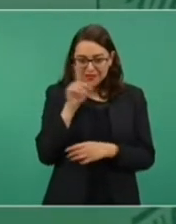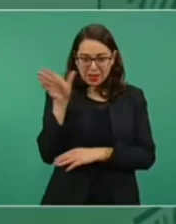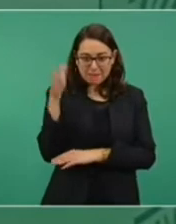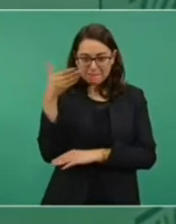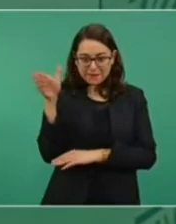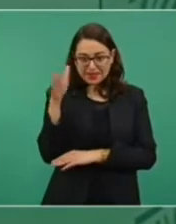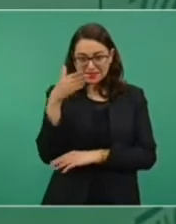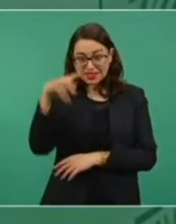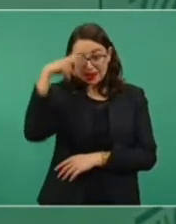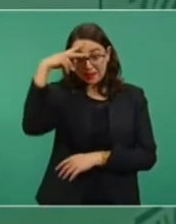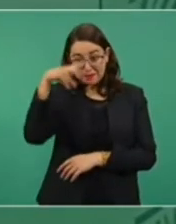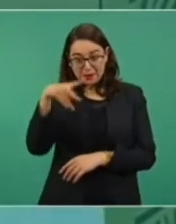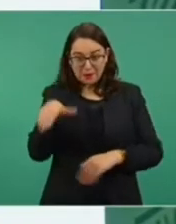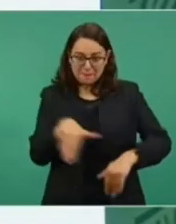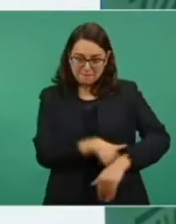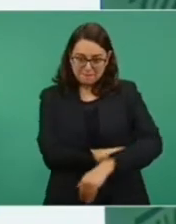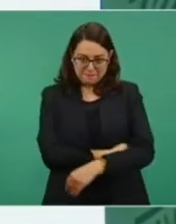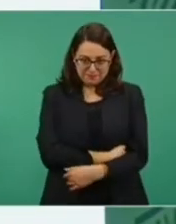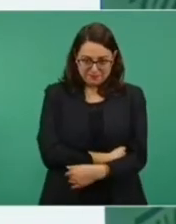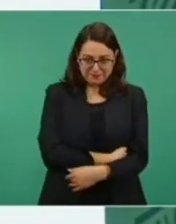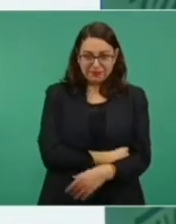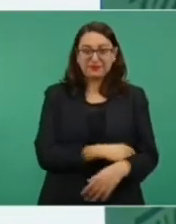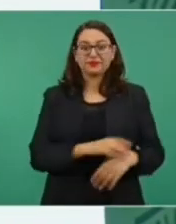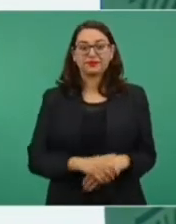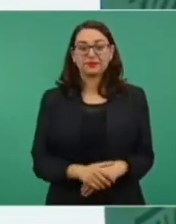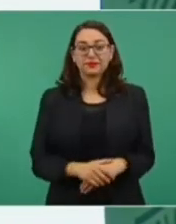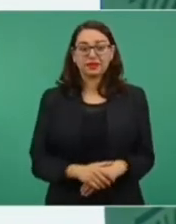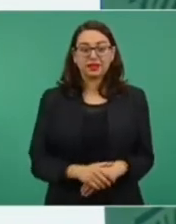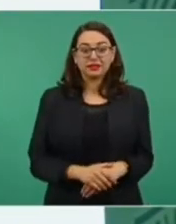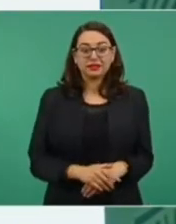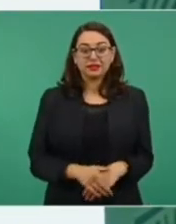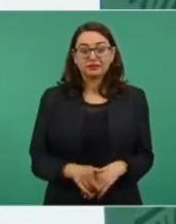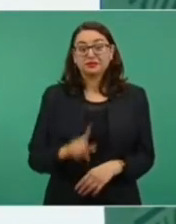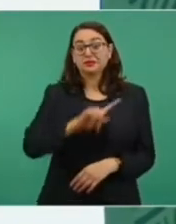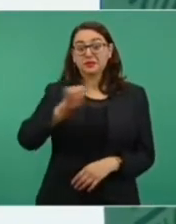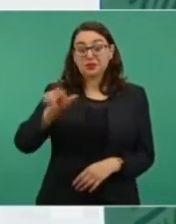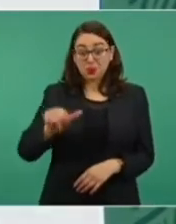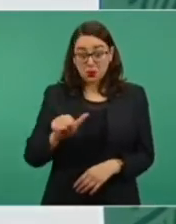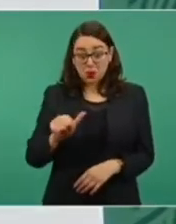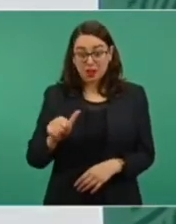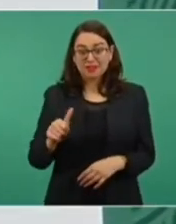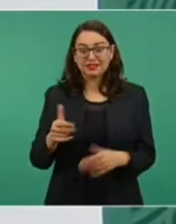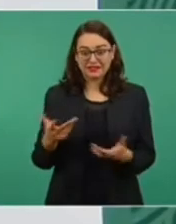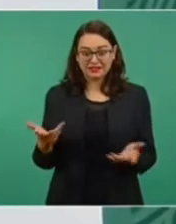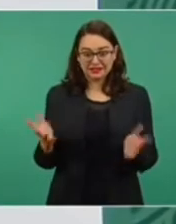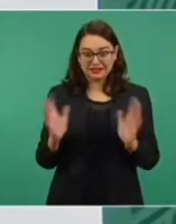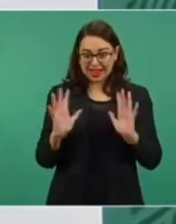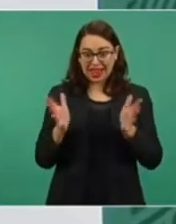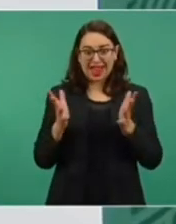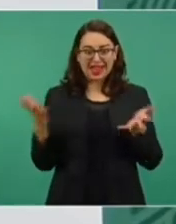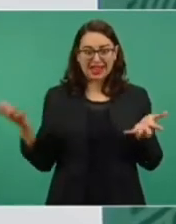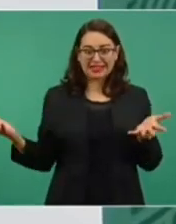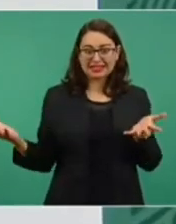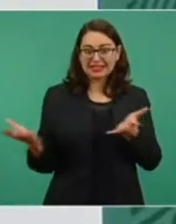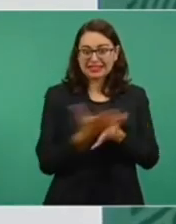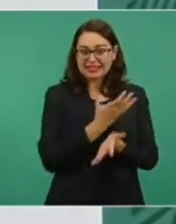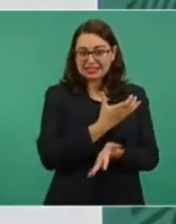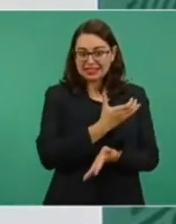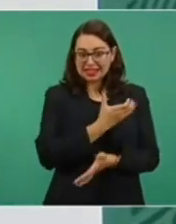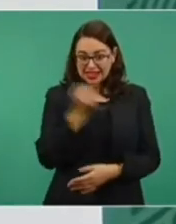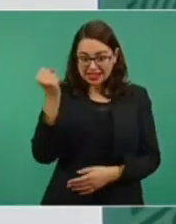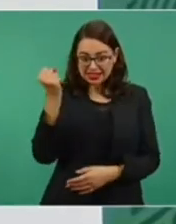y cuando gana busca a la esposa, agarra la bandera